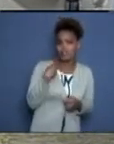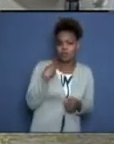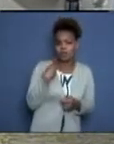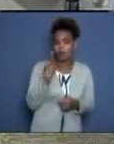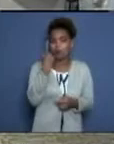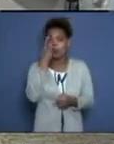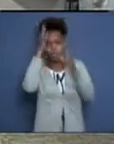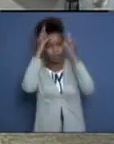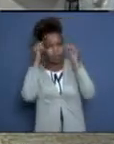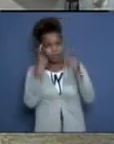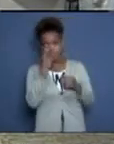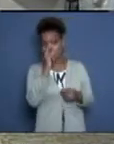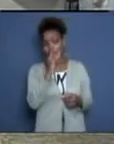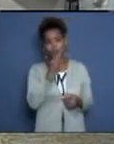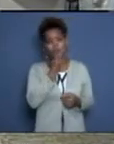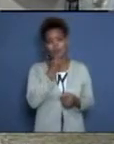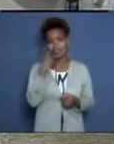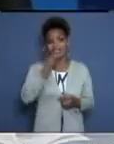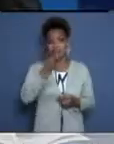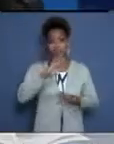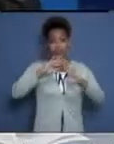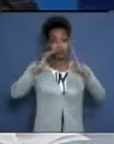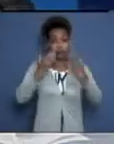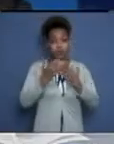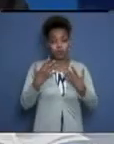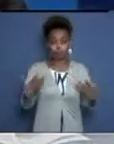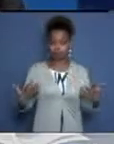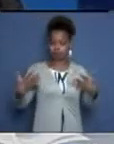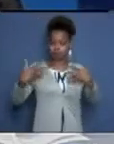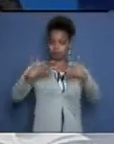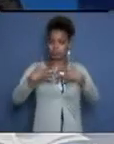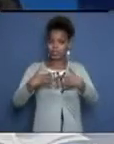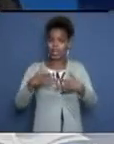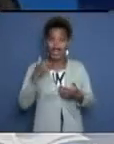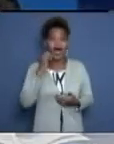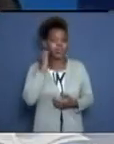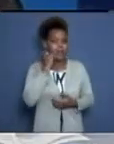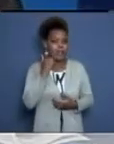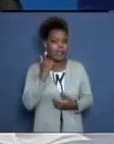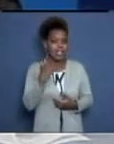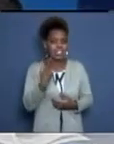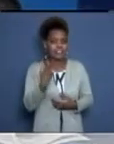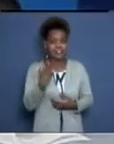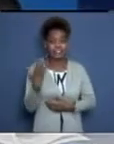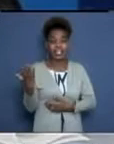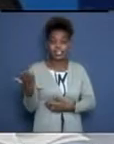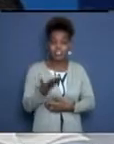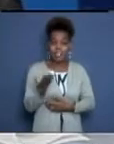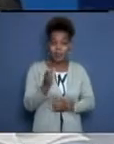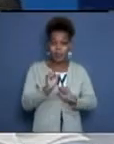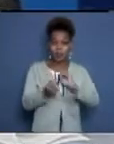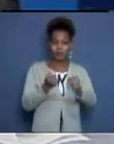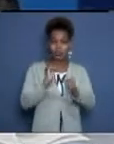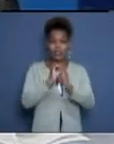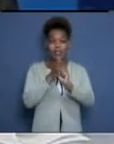el concurso de todos los compañeros. Porque además, mientras más rápido nosotros logremos controlar la epidemia, vamos a evitar que